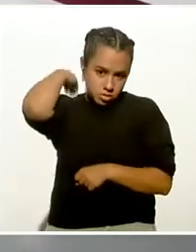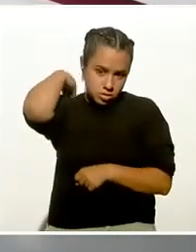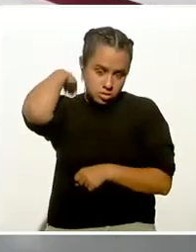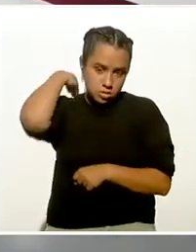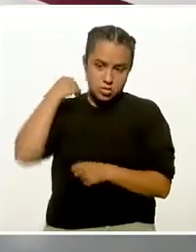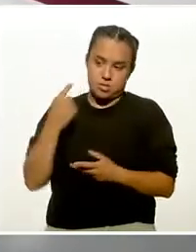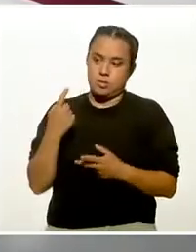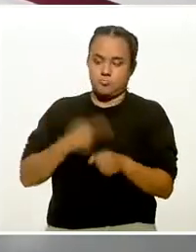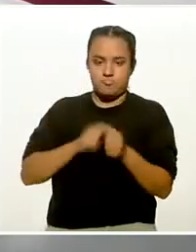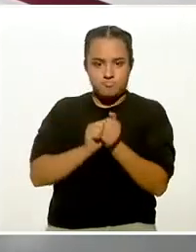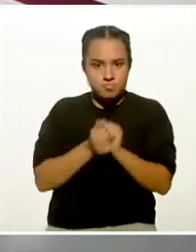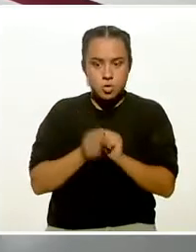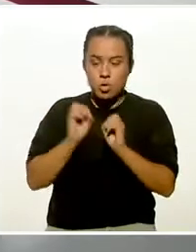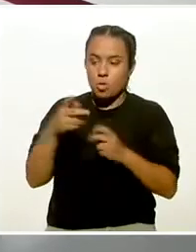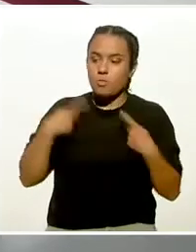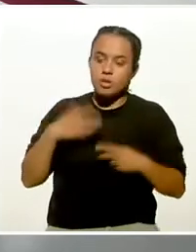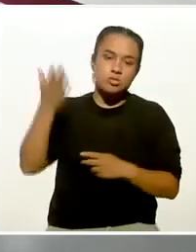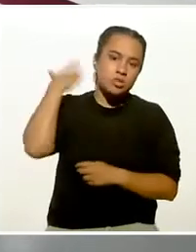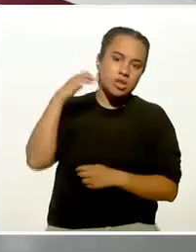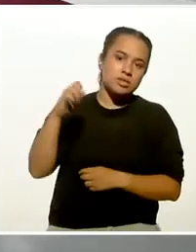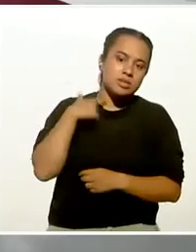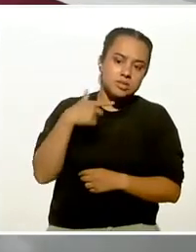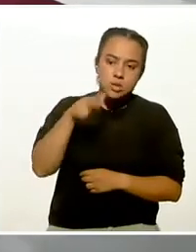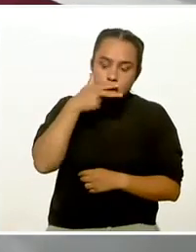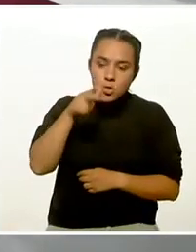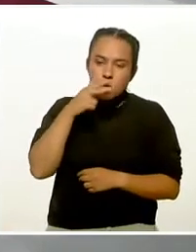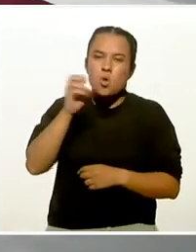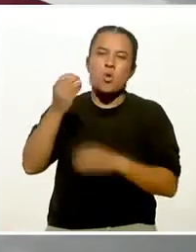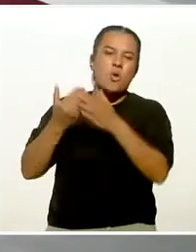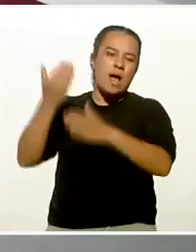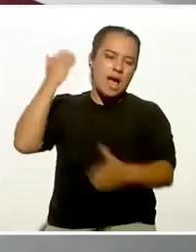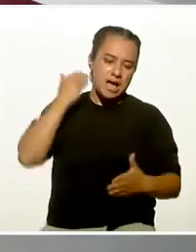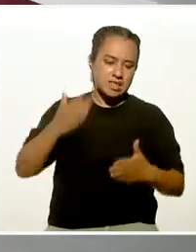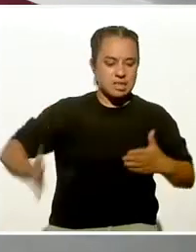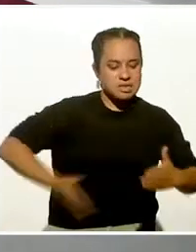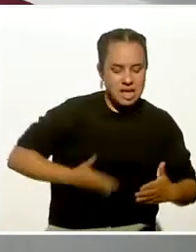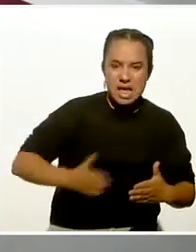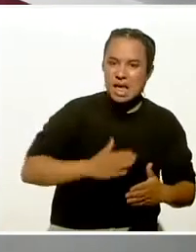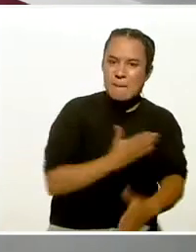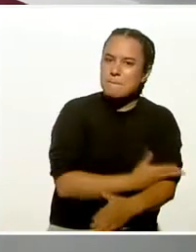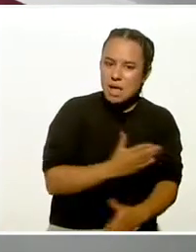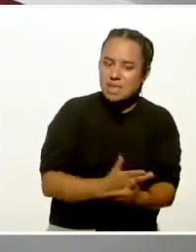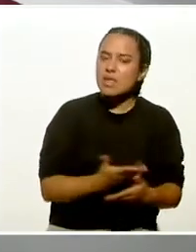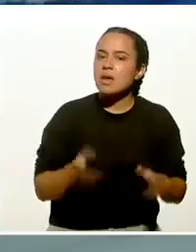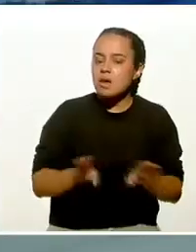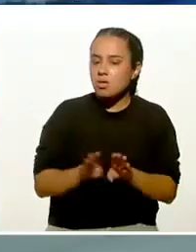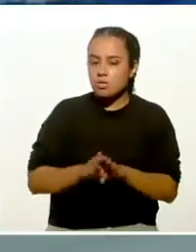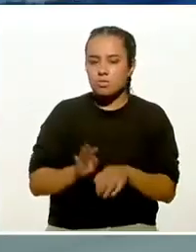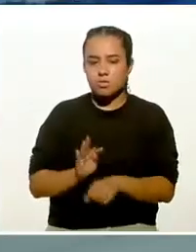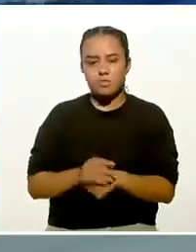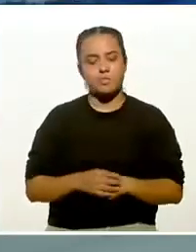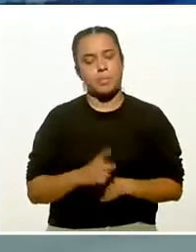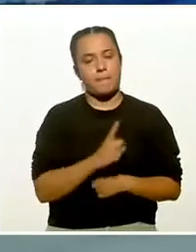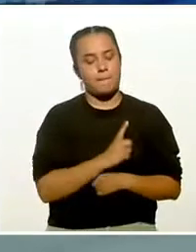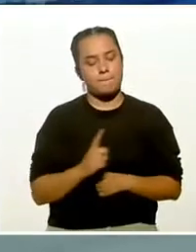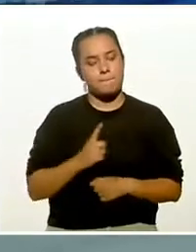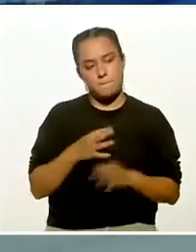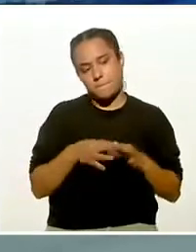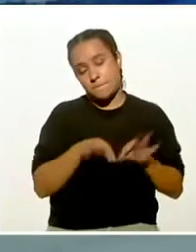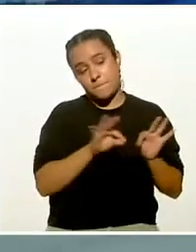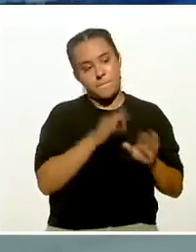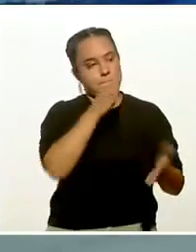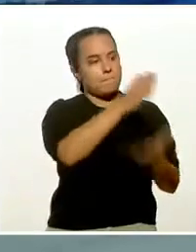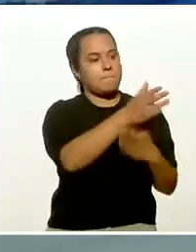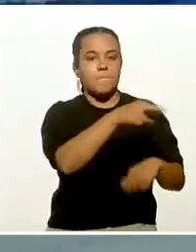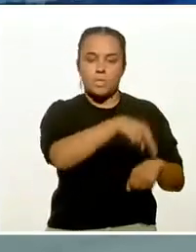crónica o personas que fumaron o cocinaron con humo de leña? Aquí es importante siempre consultar a un médico, a un